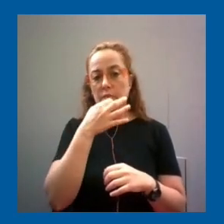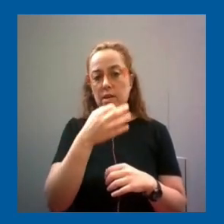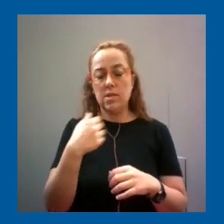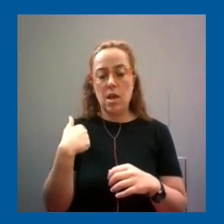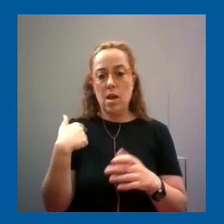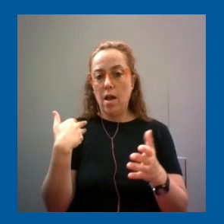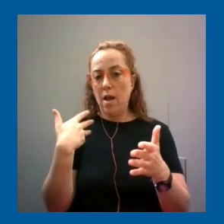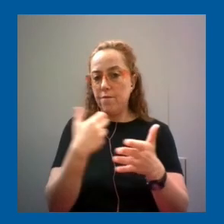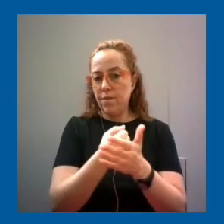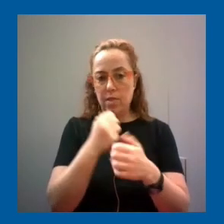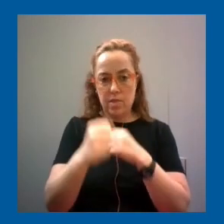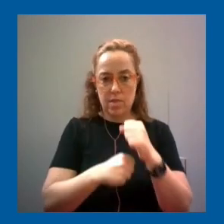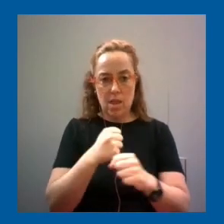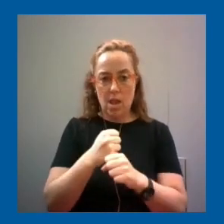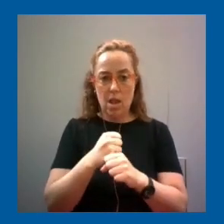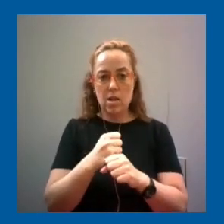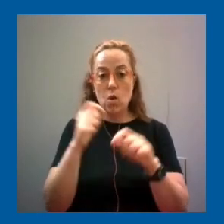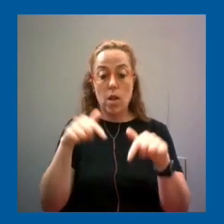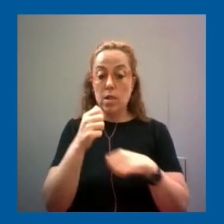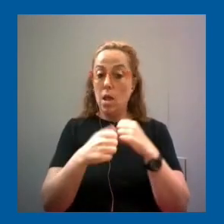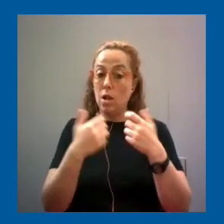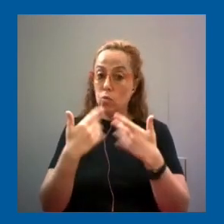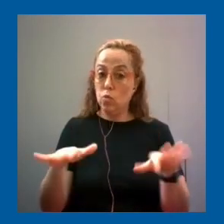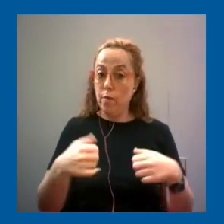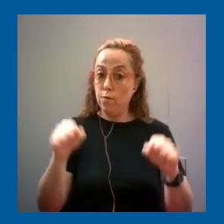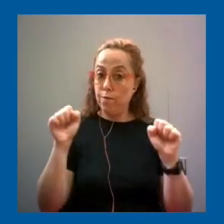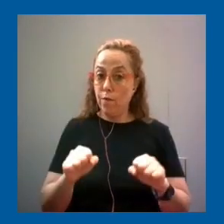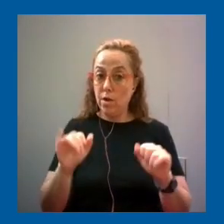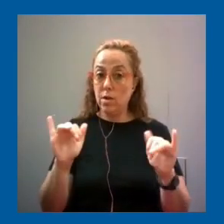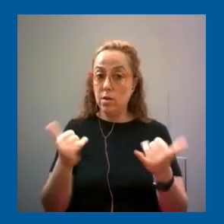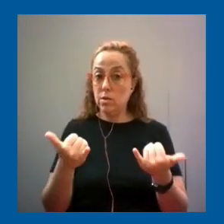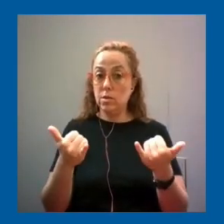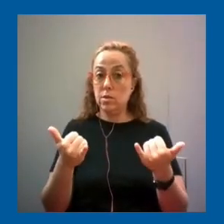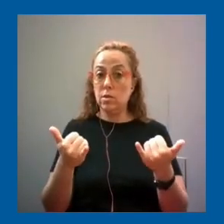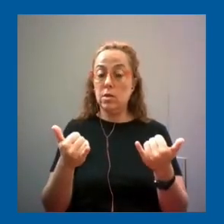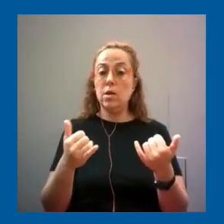este año se viene con todo, y ya está todo el mundo hablando de ChatGPT,